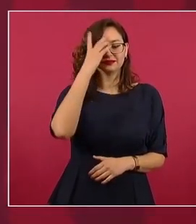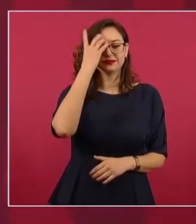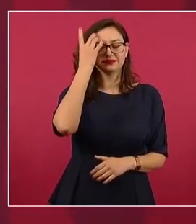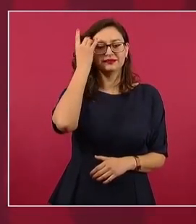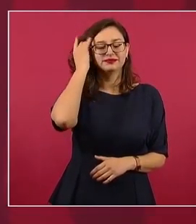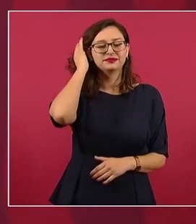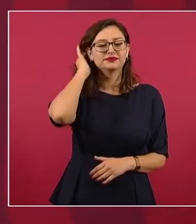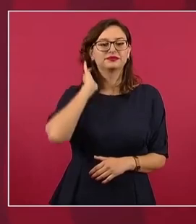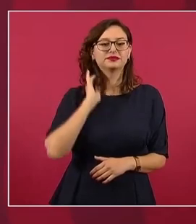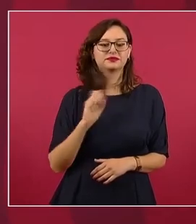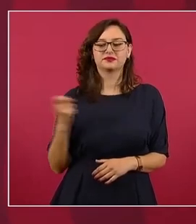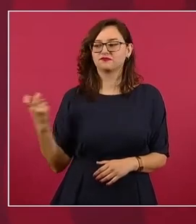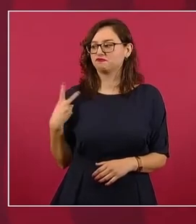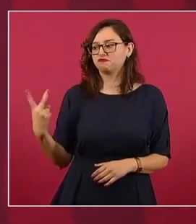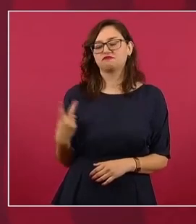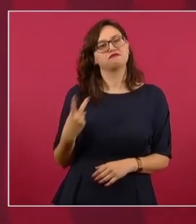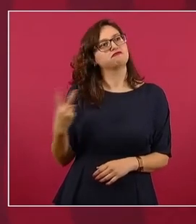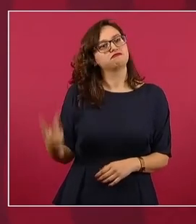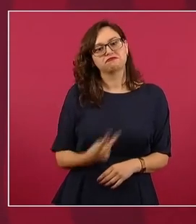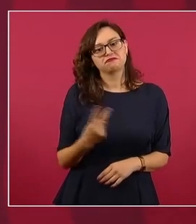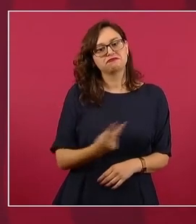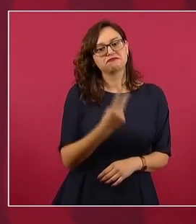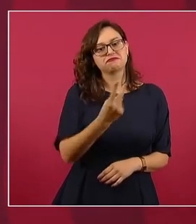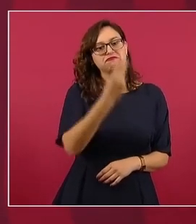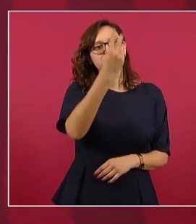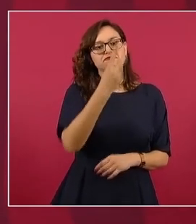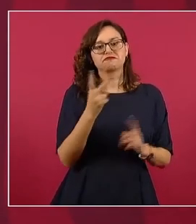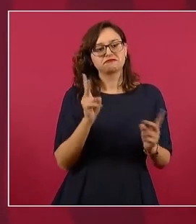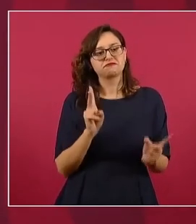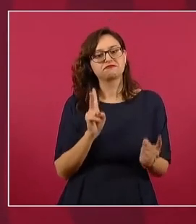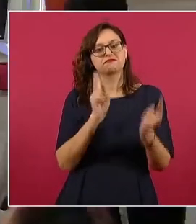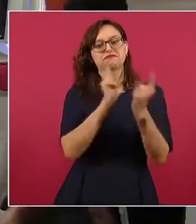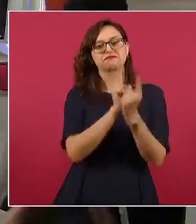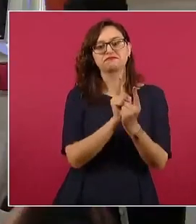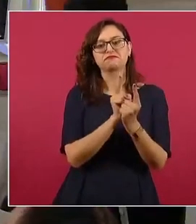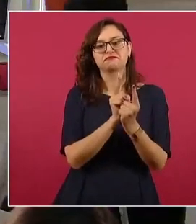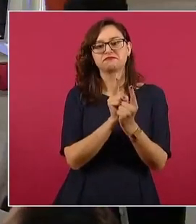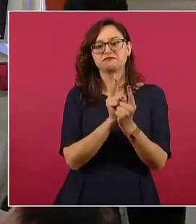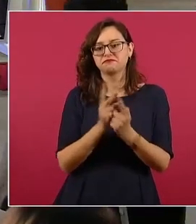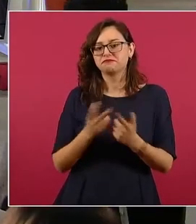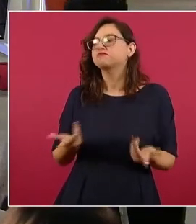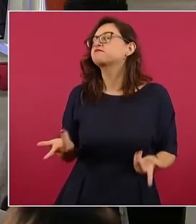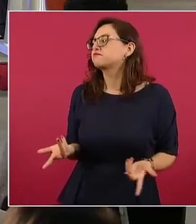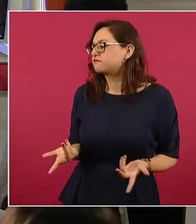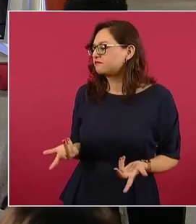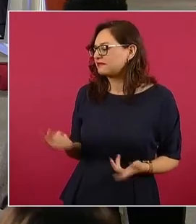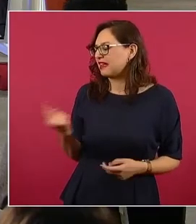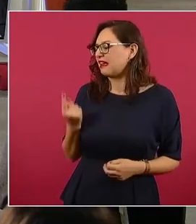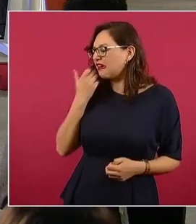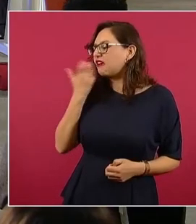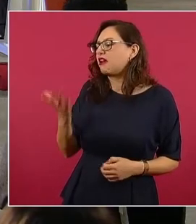ya subimos, ¿y qué quieren? Pues no hemos comido.